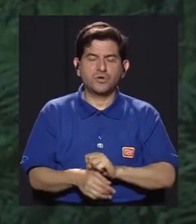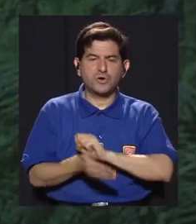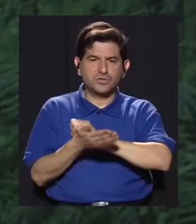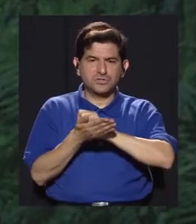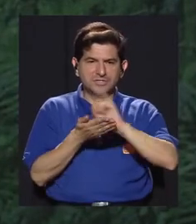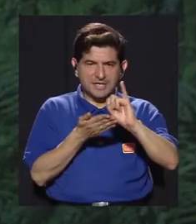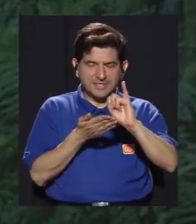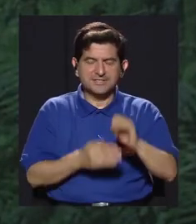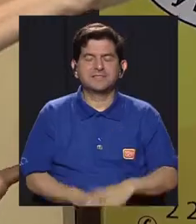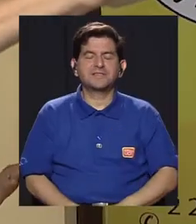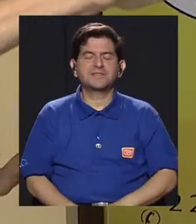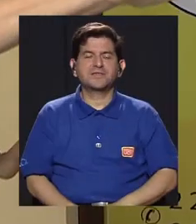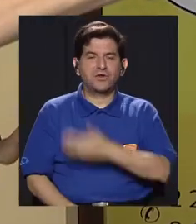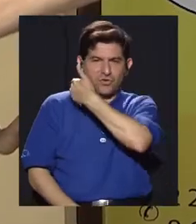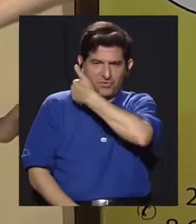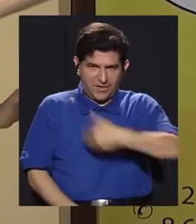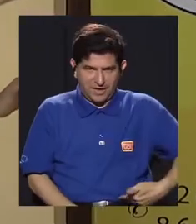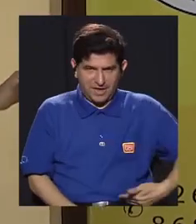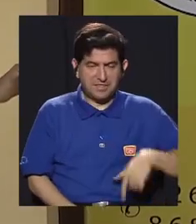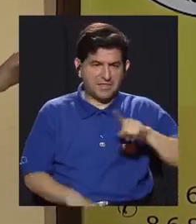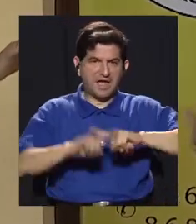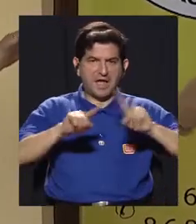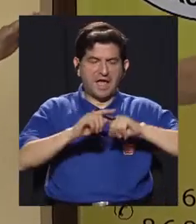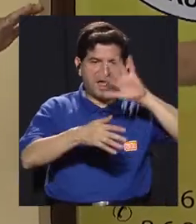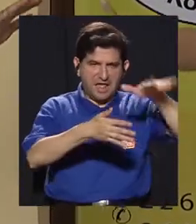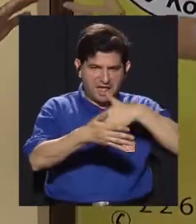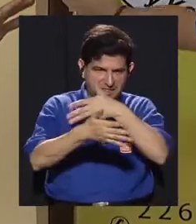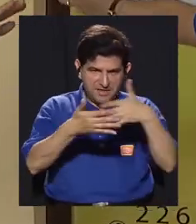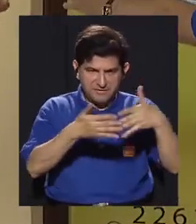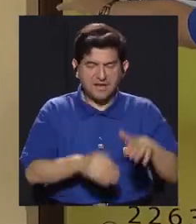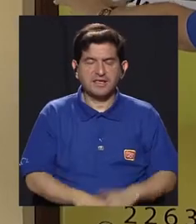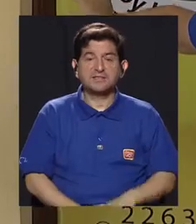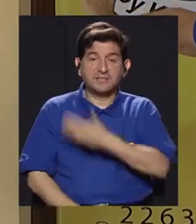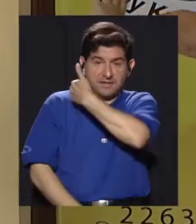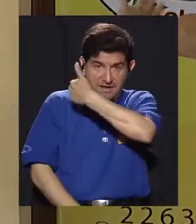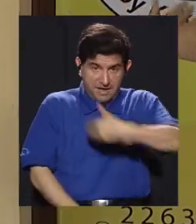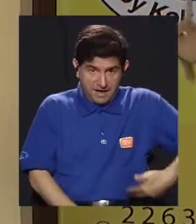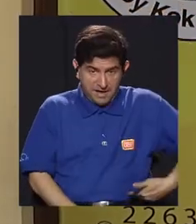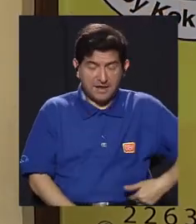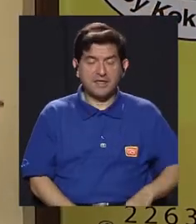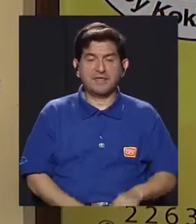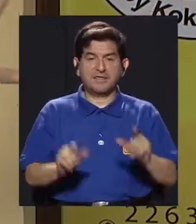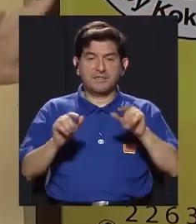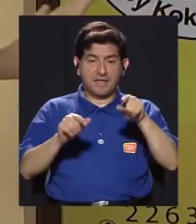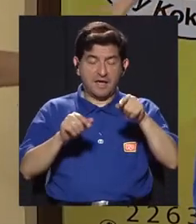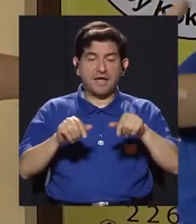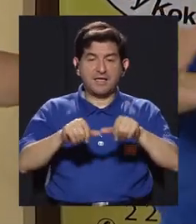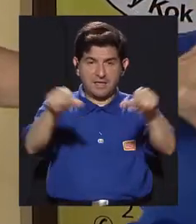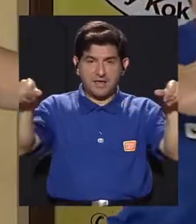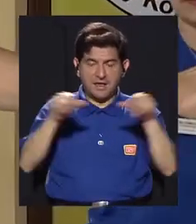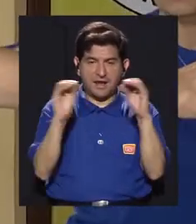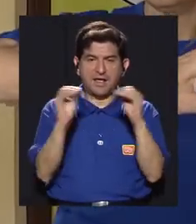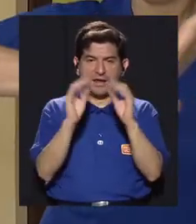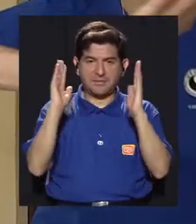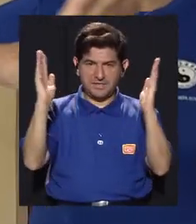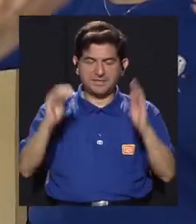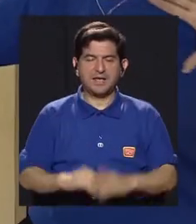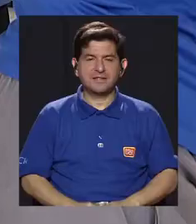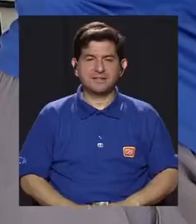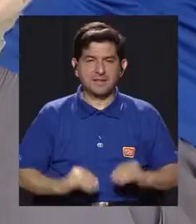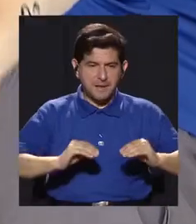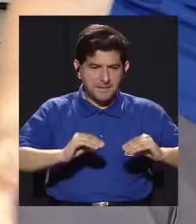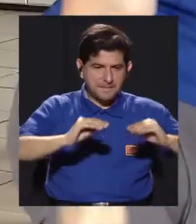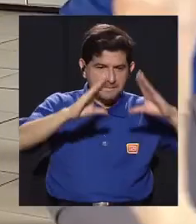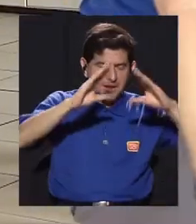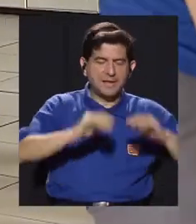Heredia y ahí hay diferentes horarios. Entonces, en Heredia, que es donde está el local más grande, hay horarios